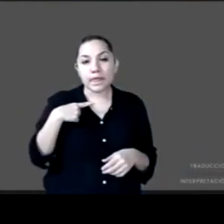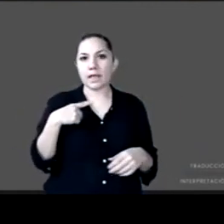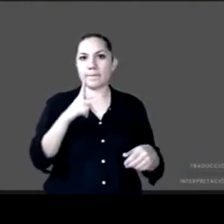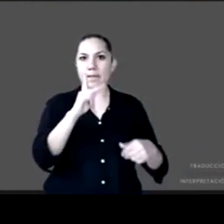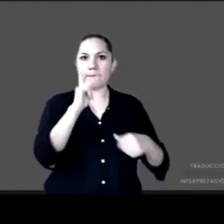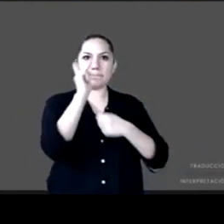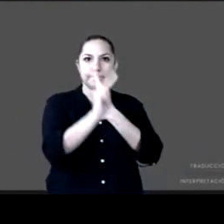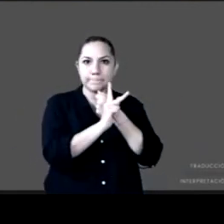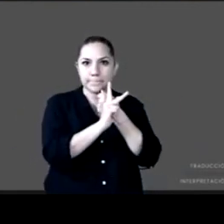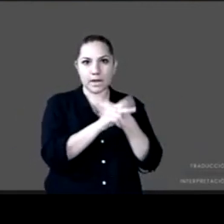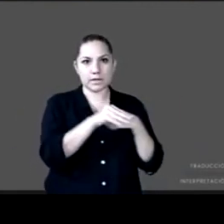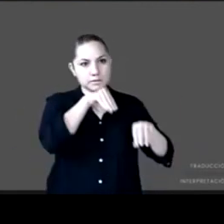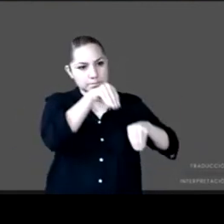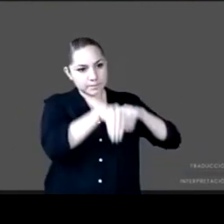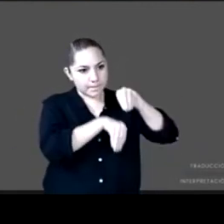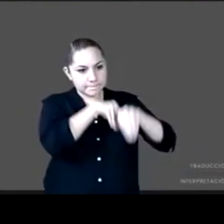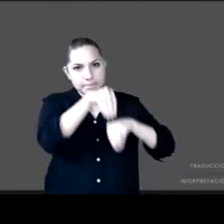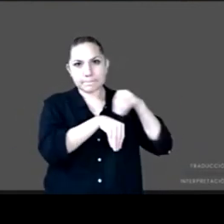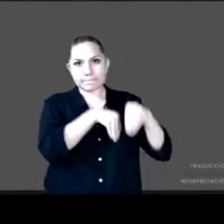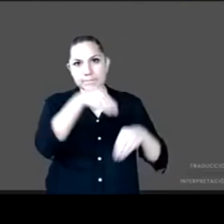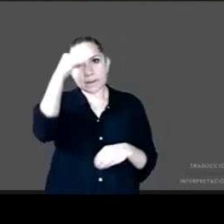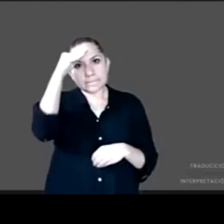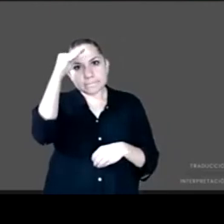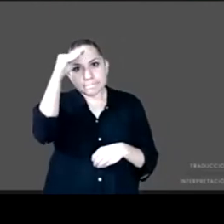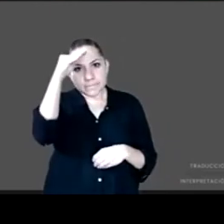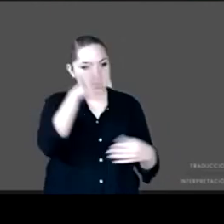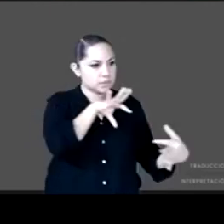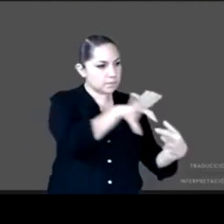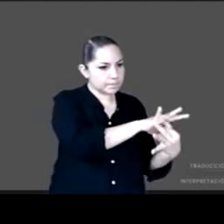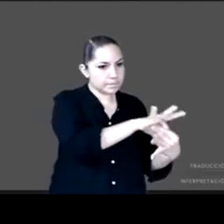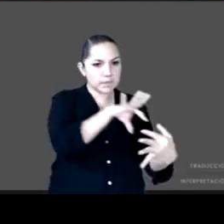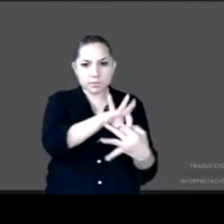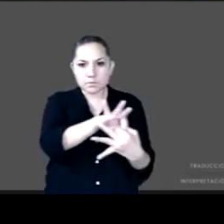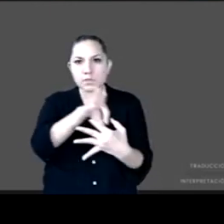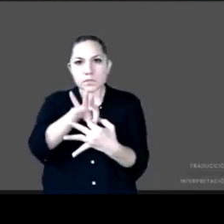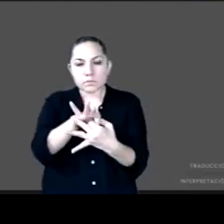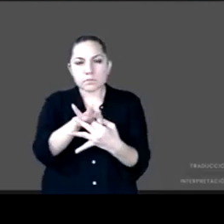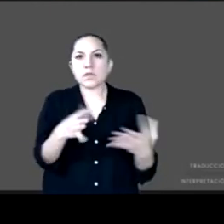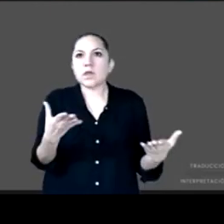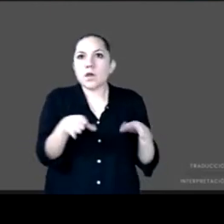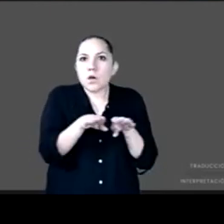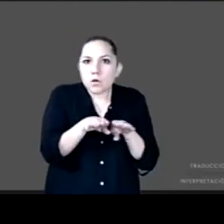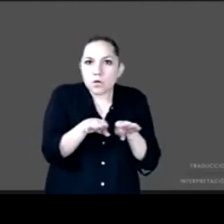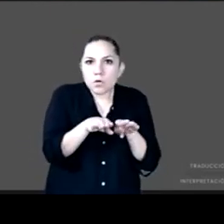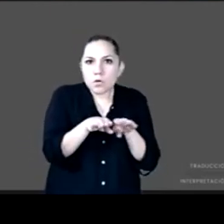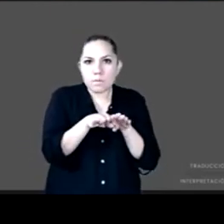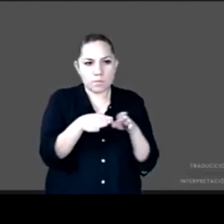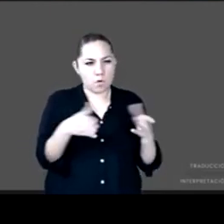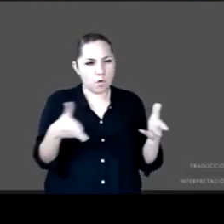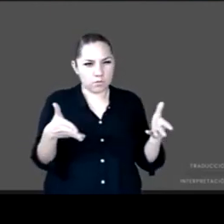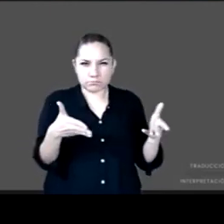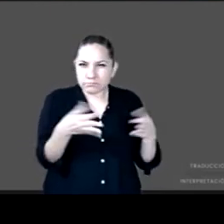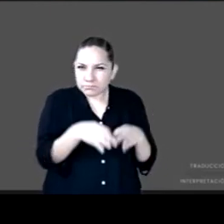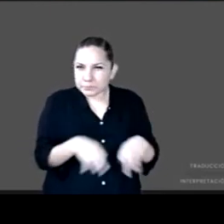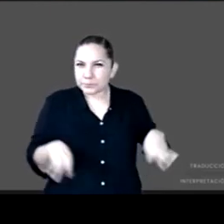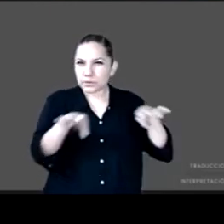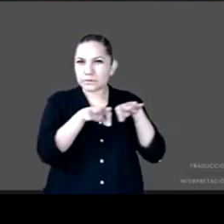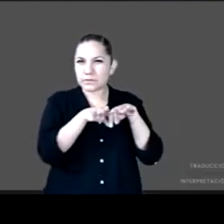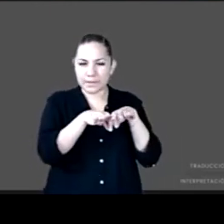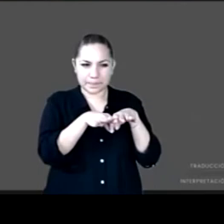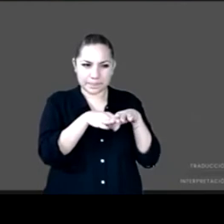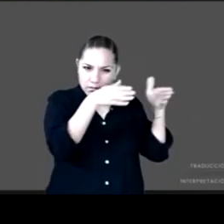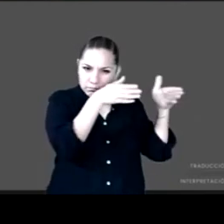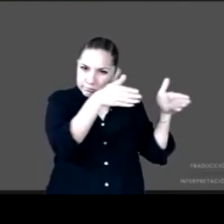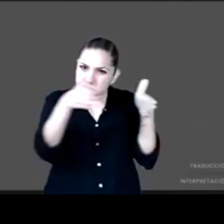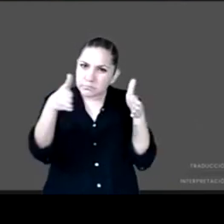materia de políticas públicas para realmente no dejar a nadie atrás especialmente niños, niñas y adolescentes que están en situación vulnerable